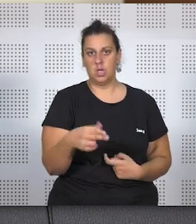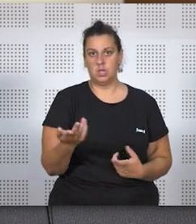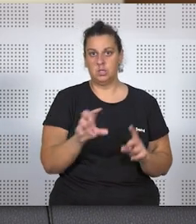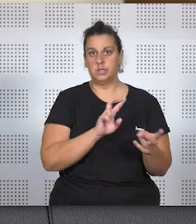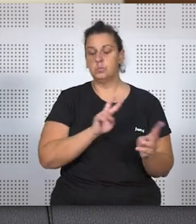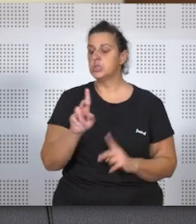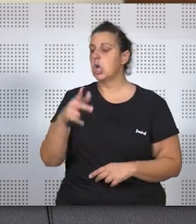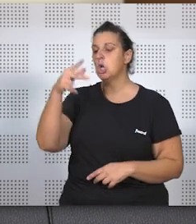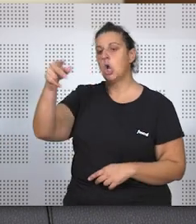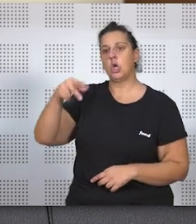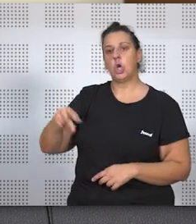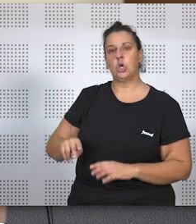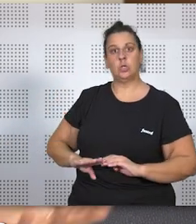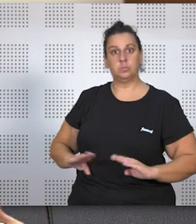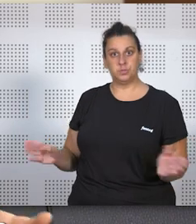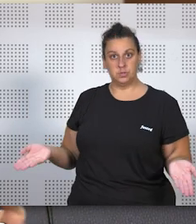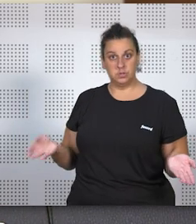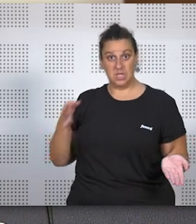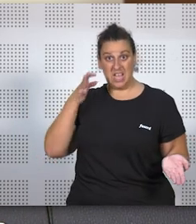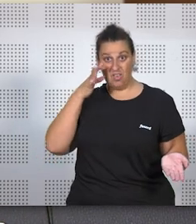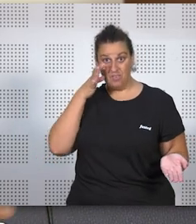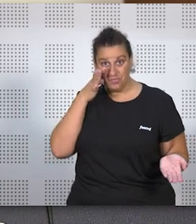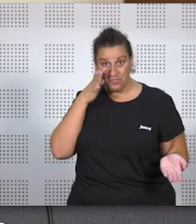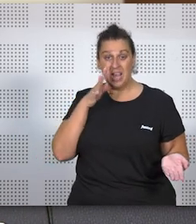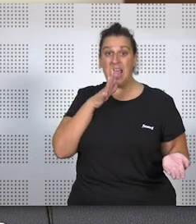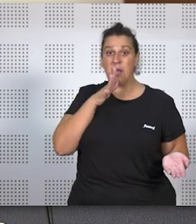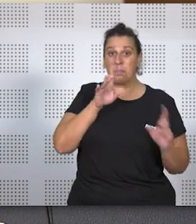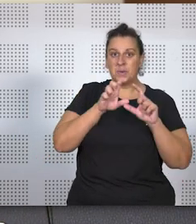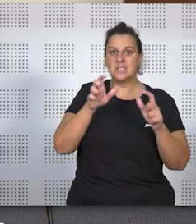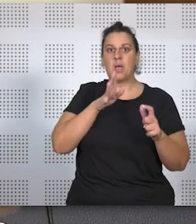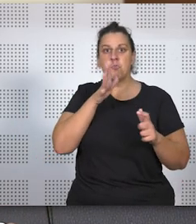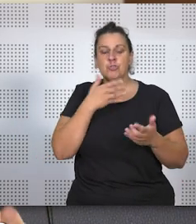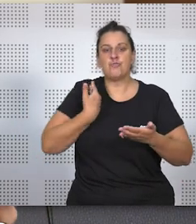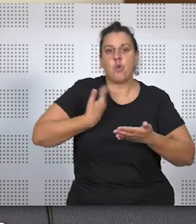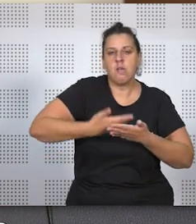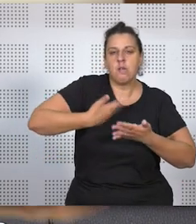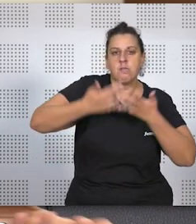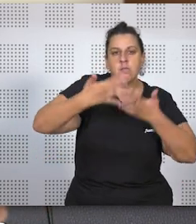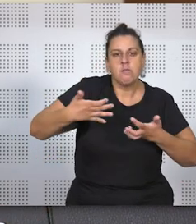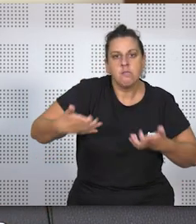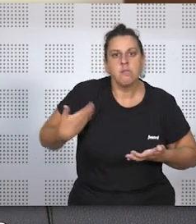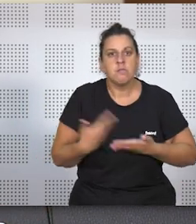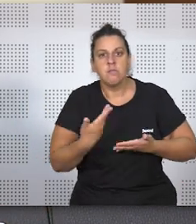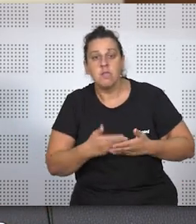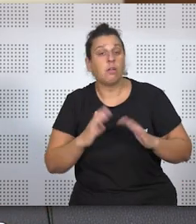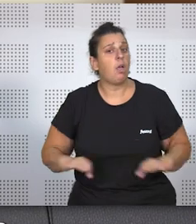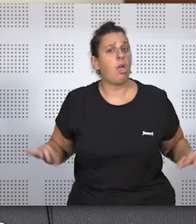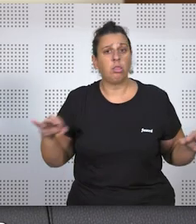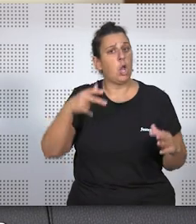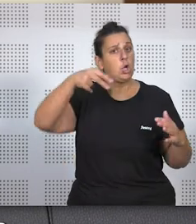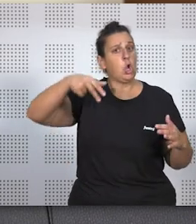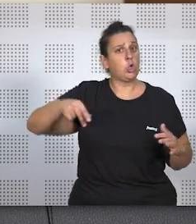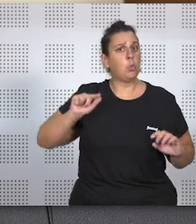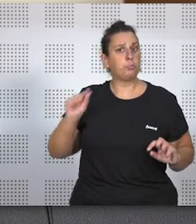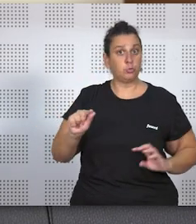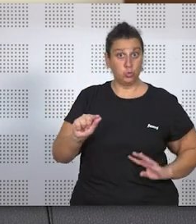misma, no quiero que teletrabajes. Y sin embargo no aportó ninguna razón ni justificada ni motivada para denegar esta solicitud.